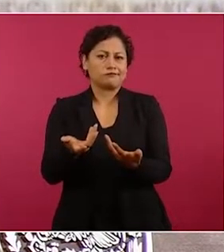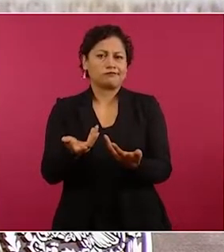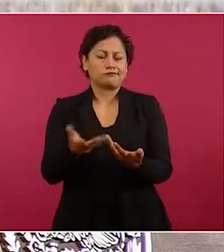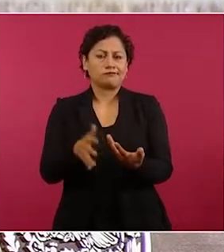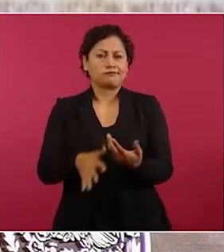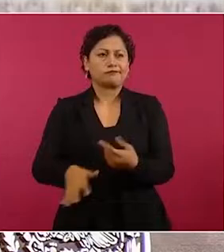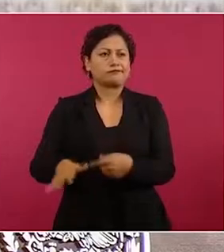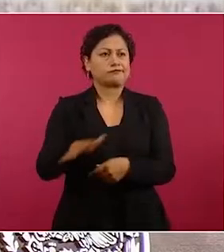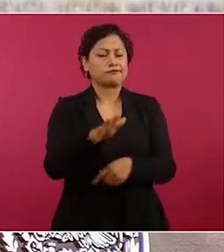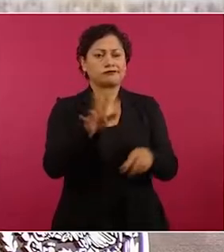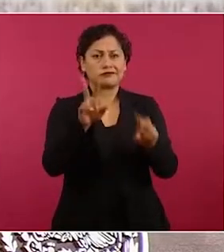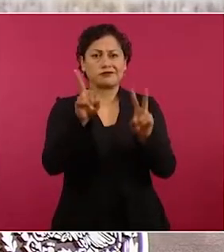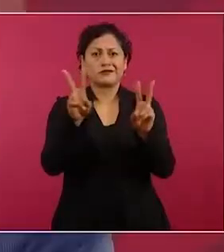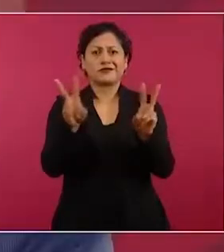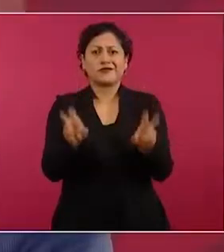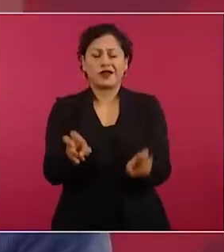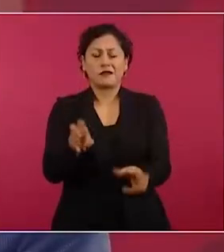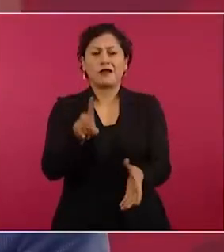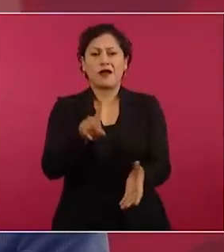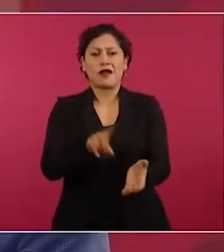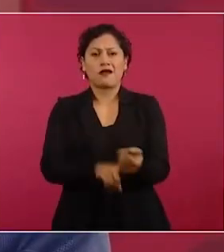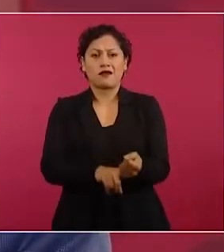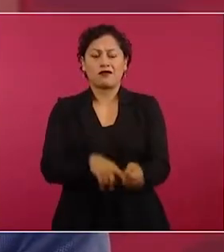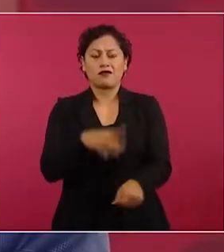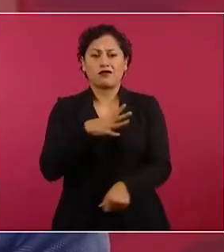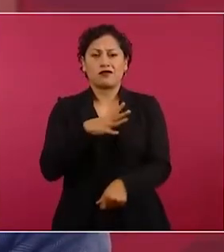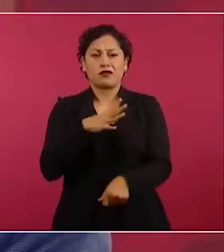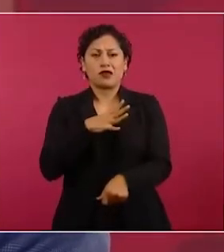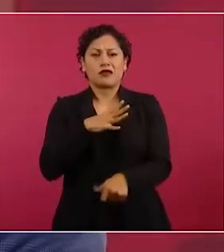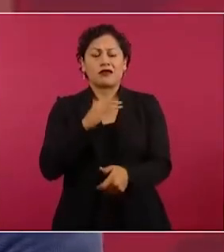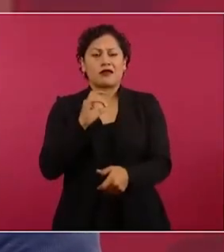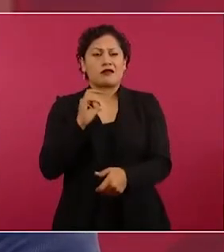en juego.